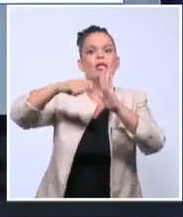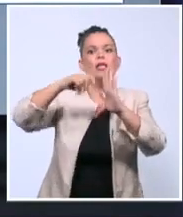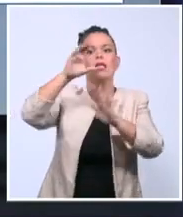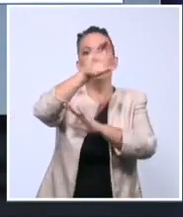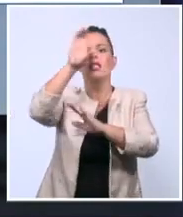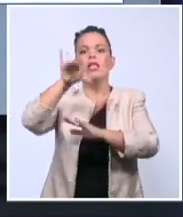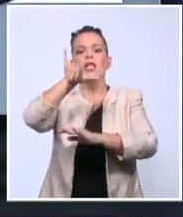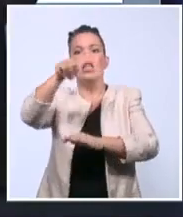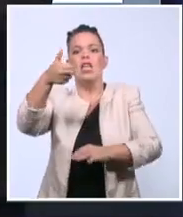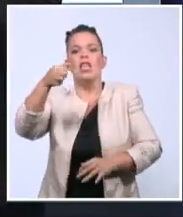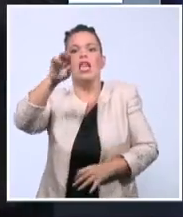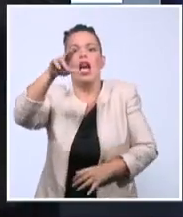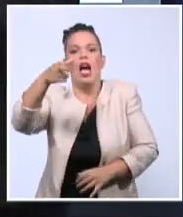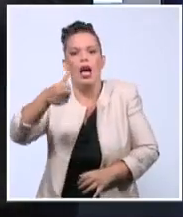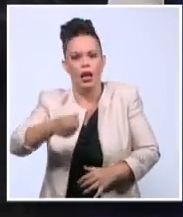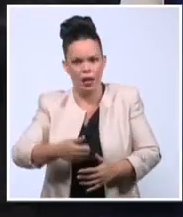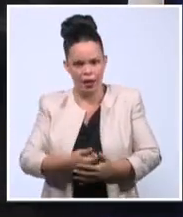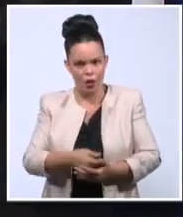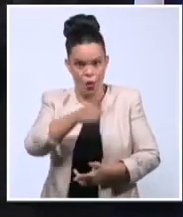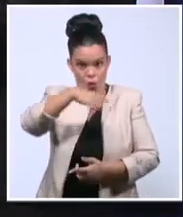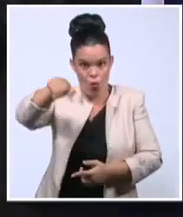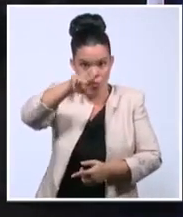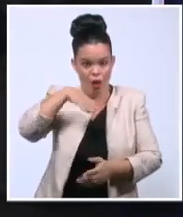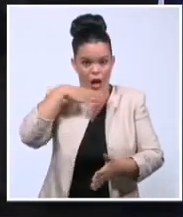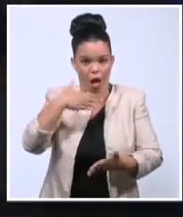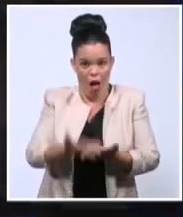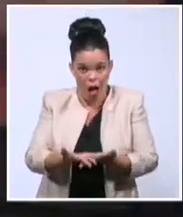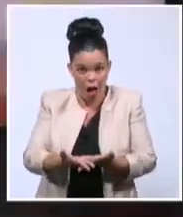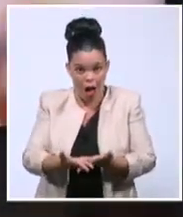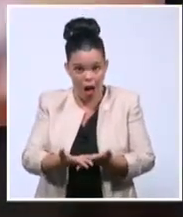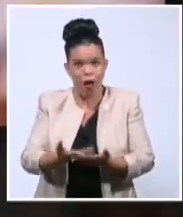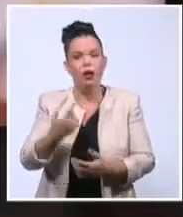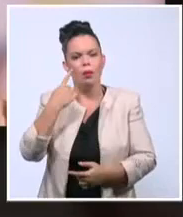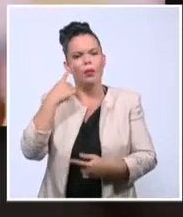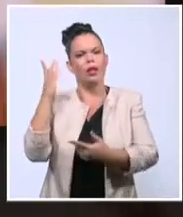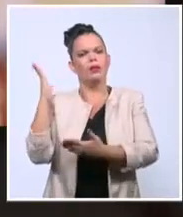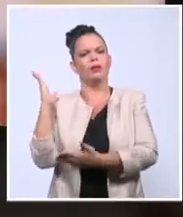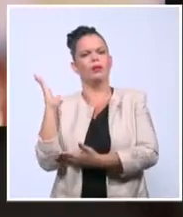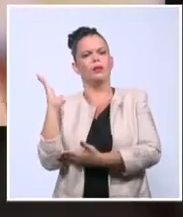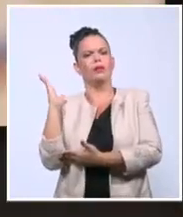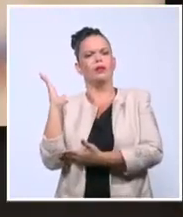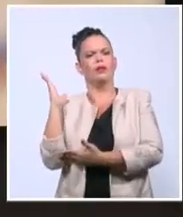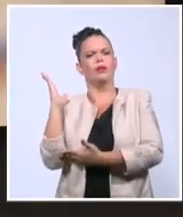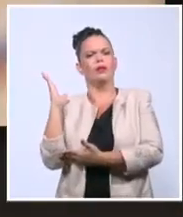exagerando, ¿verdad? Vean, este es el líder que dice que lo va a cambiar todo.